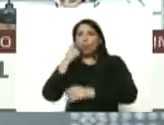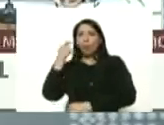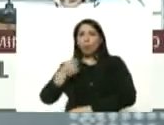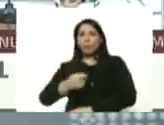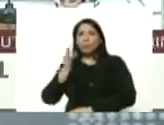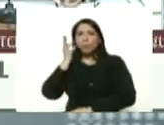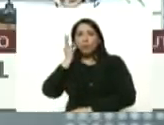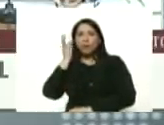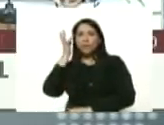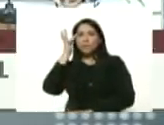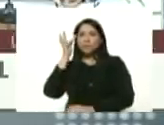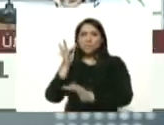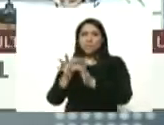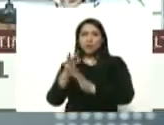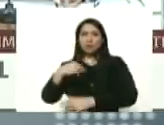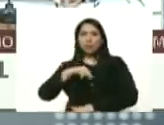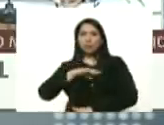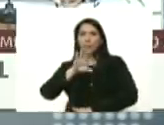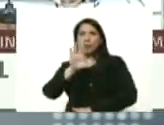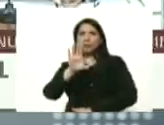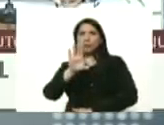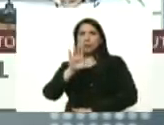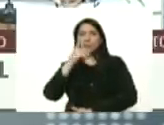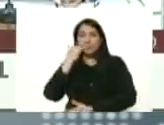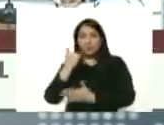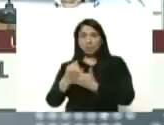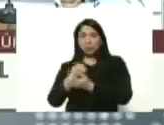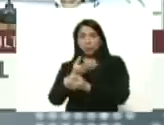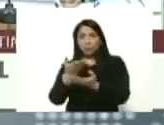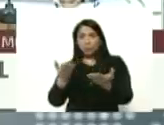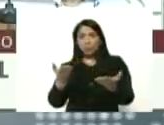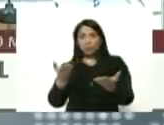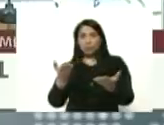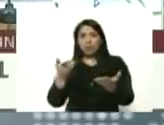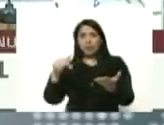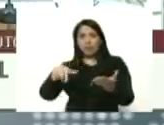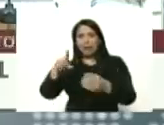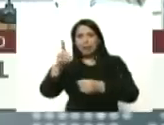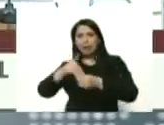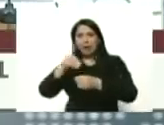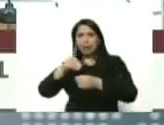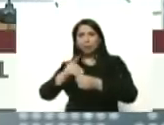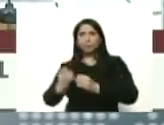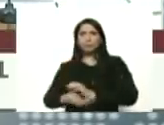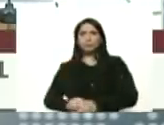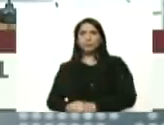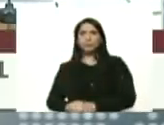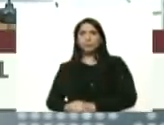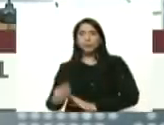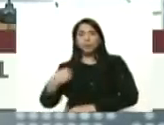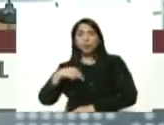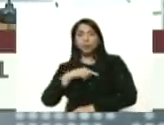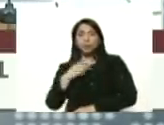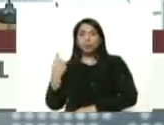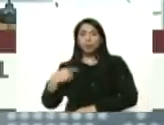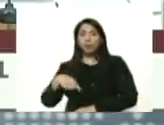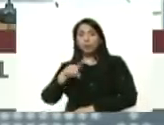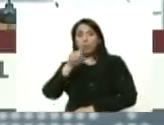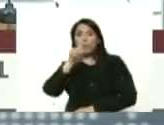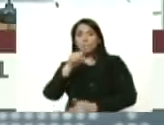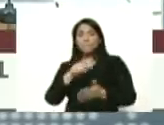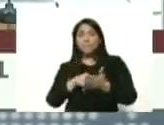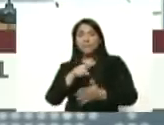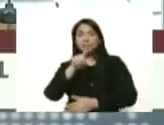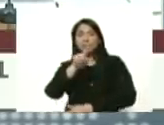de fe de nuestro país fíjense ustedes este dato nosotros tenemos mil ciento veintiún